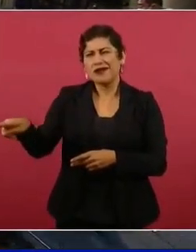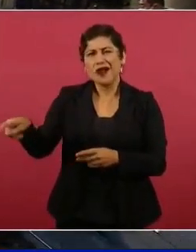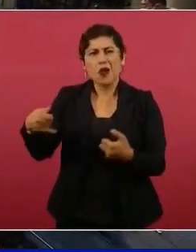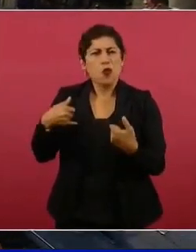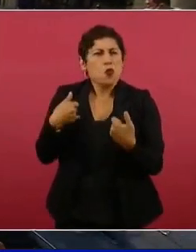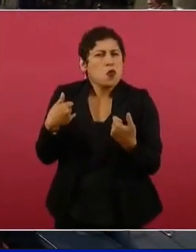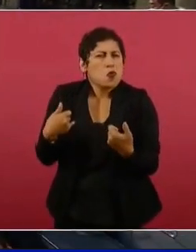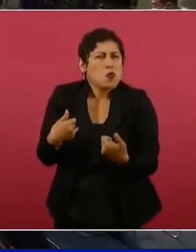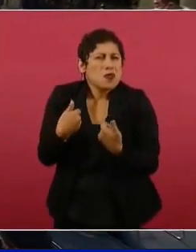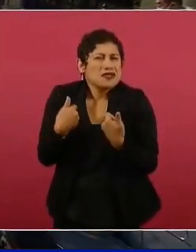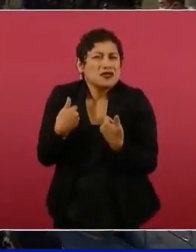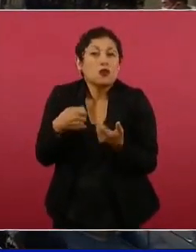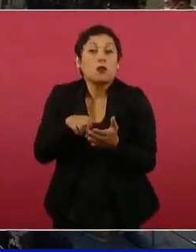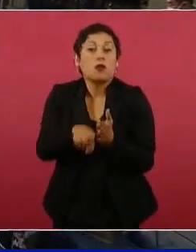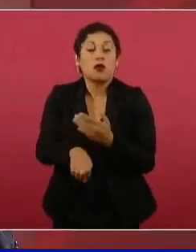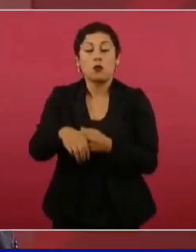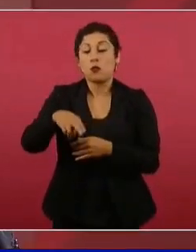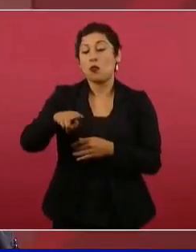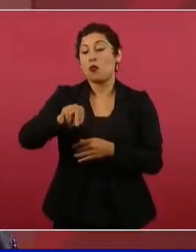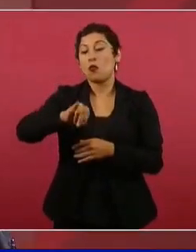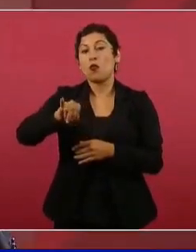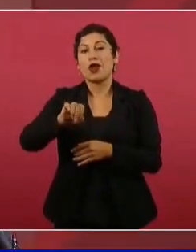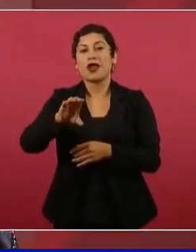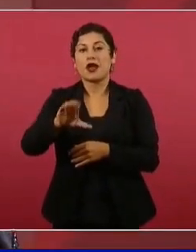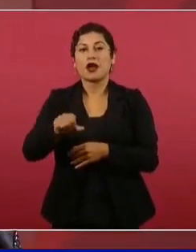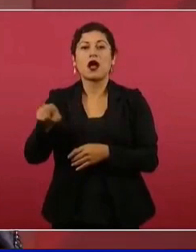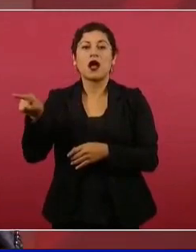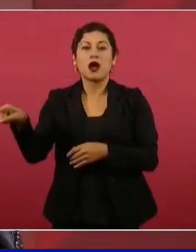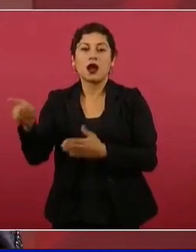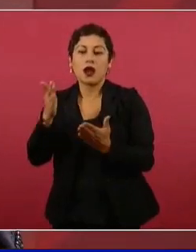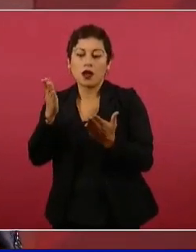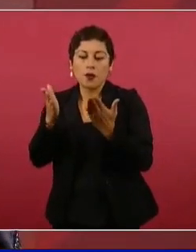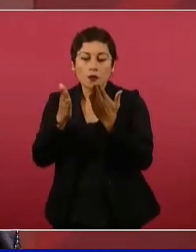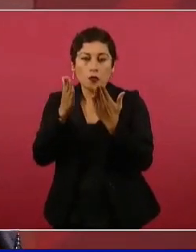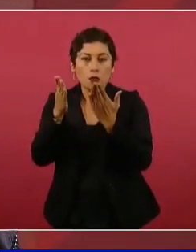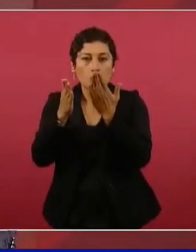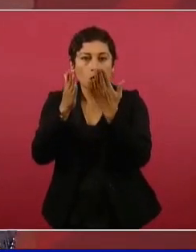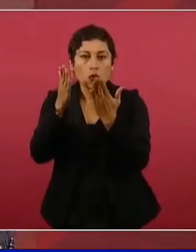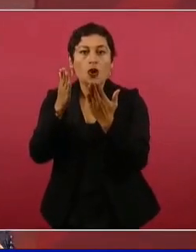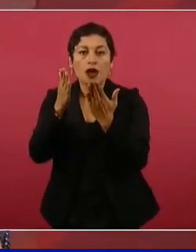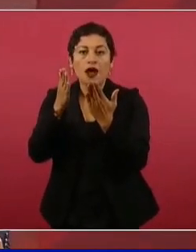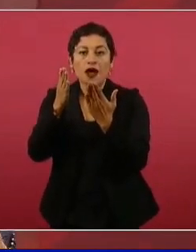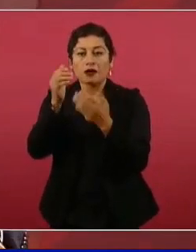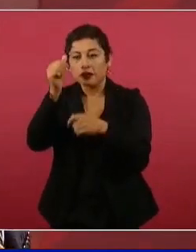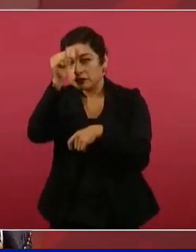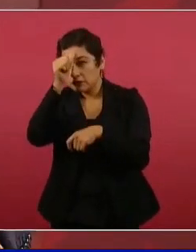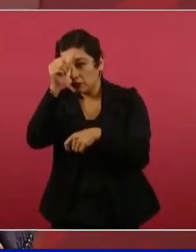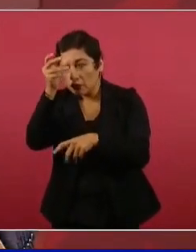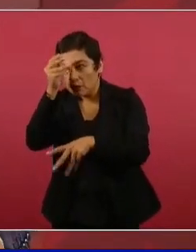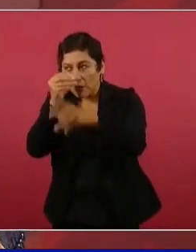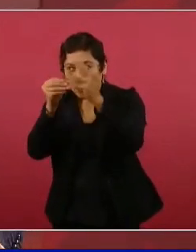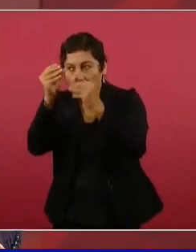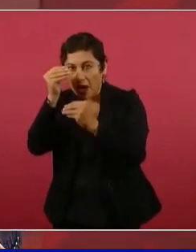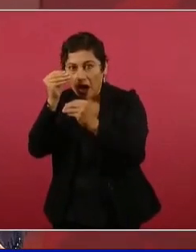Mújica acababa de salir del seminario, se salió del seminario un poco lo de Juárez.